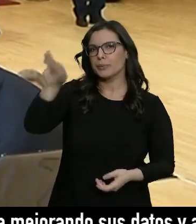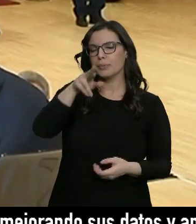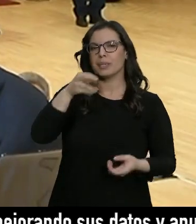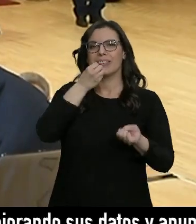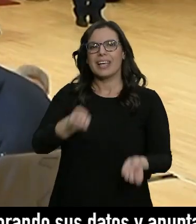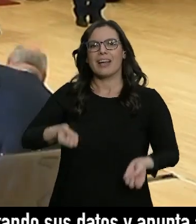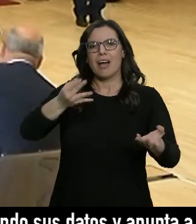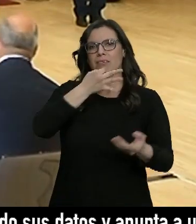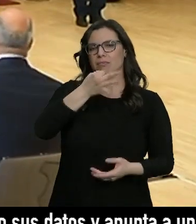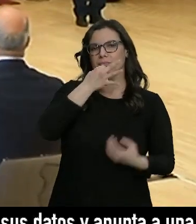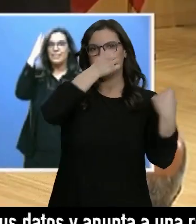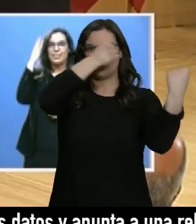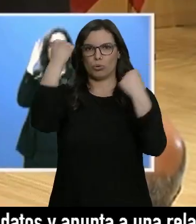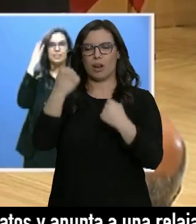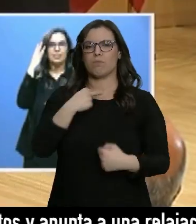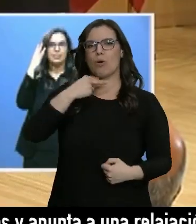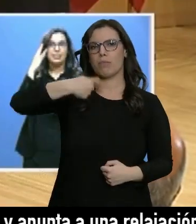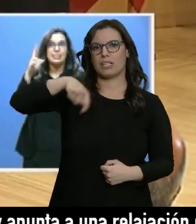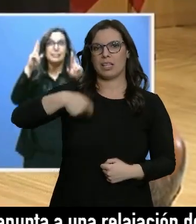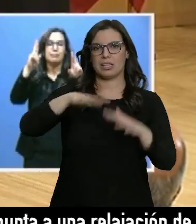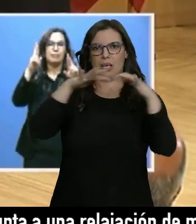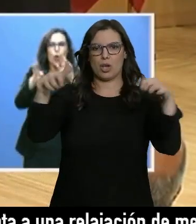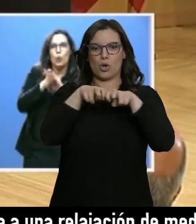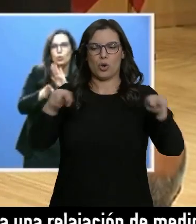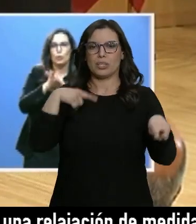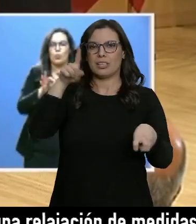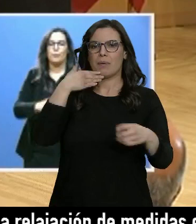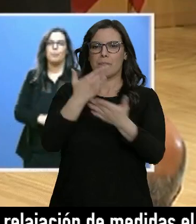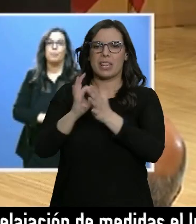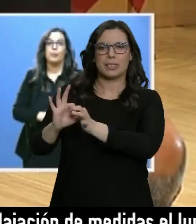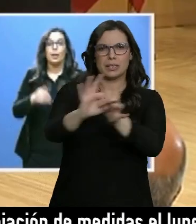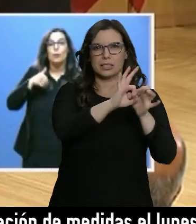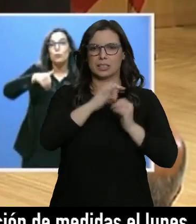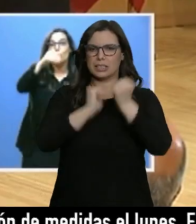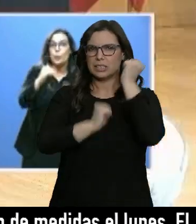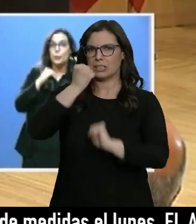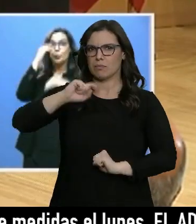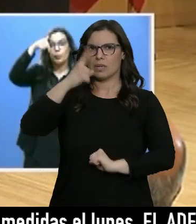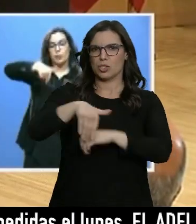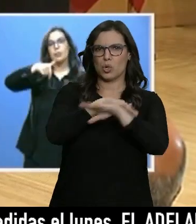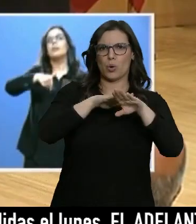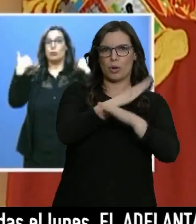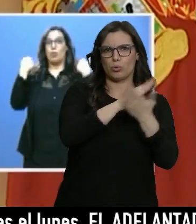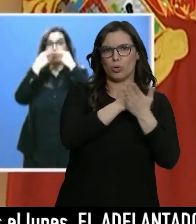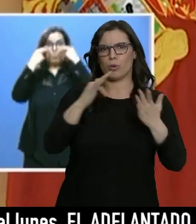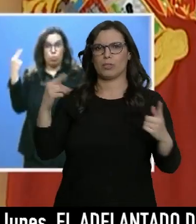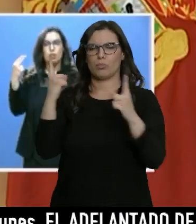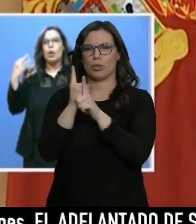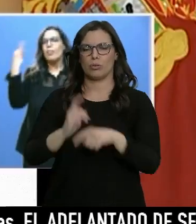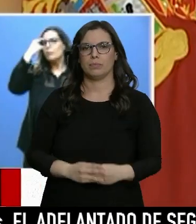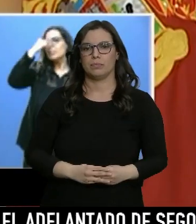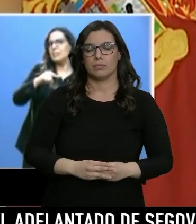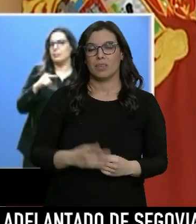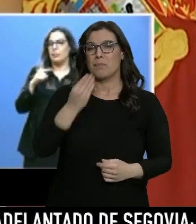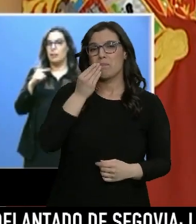institucional del presidente de las Cortes, junto al llamamiento a la unidad en el momento de más tensión entre gobierno autonómico y oposición. La única